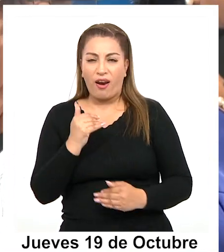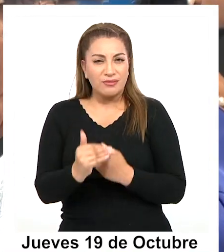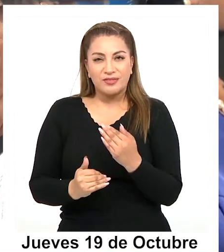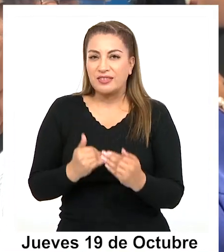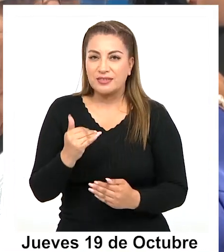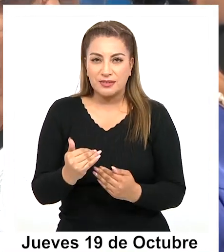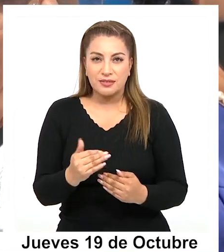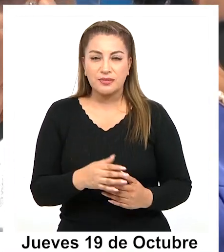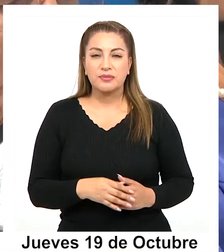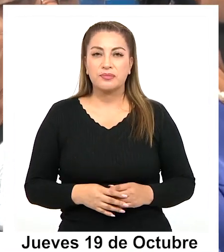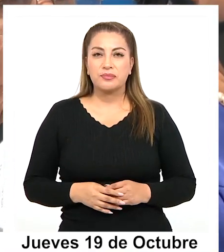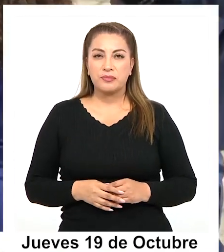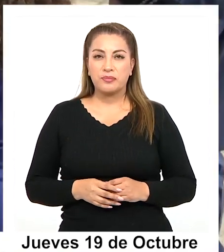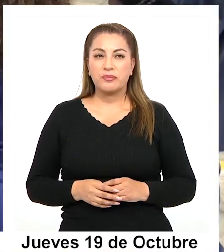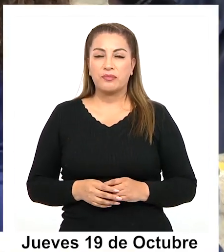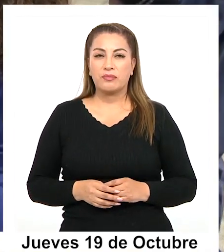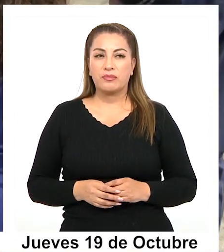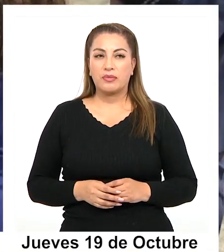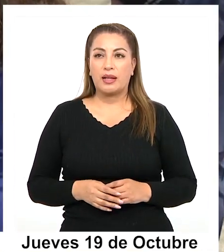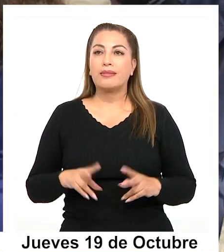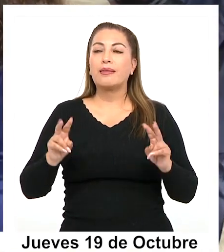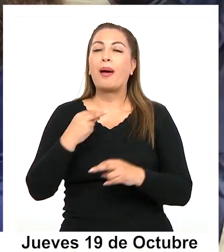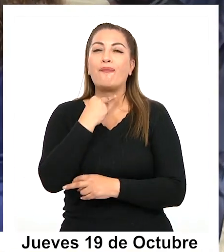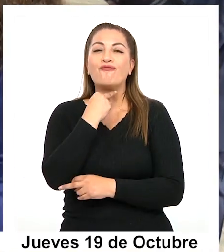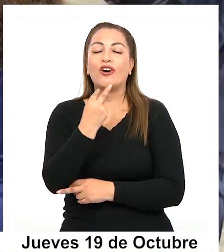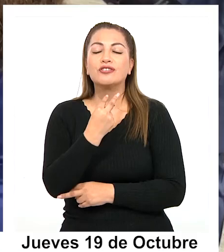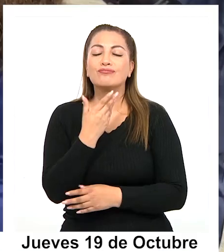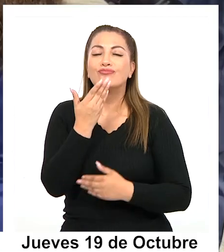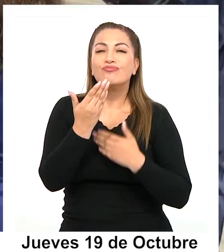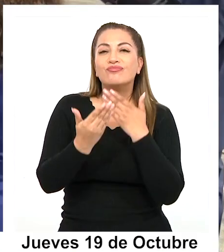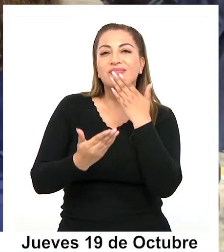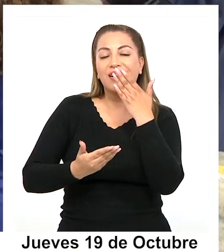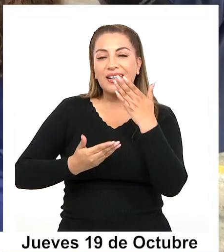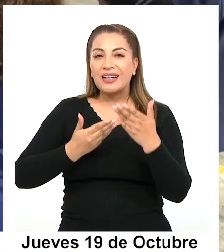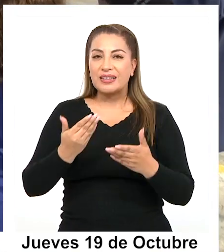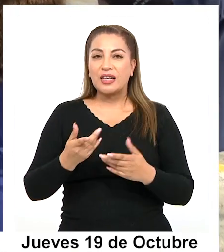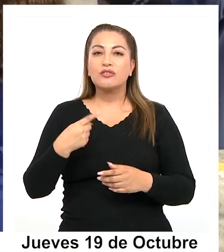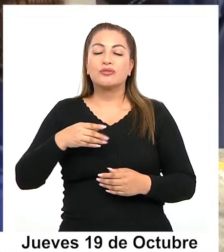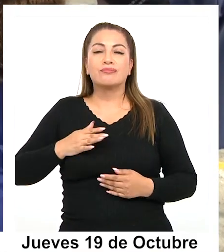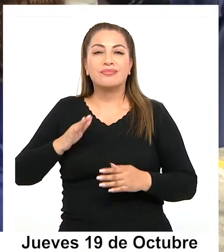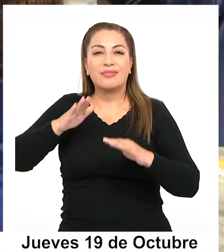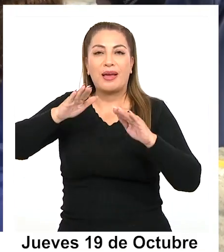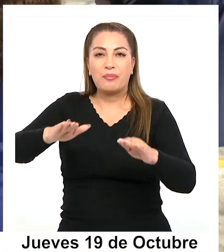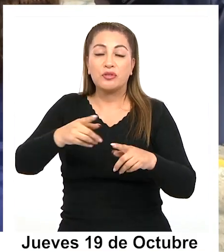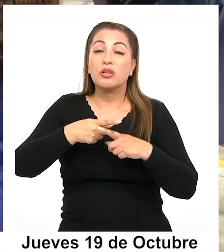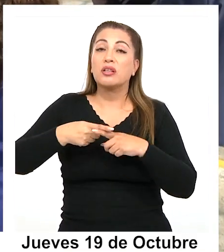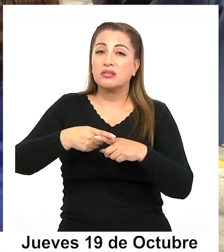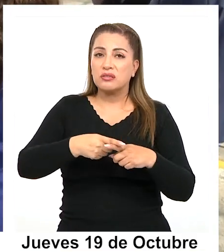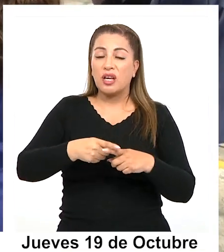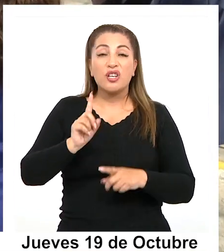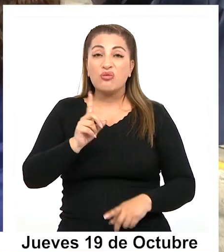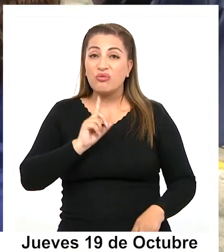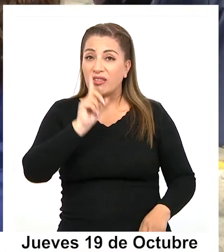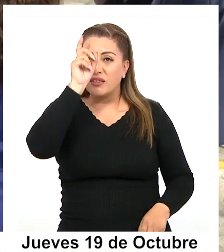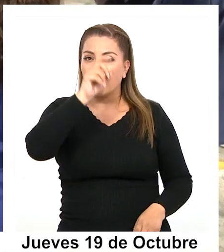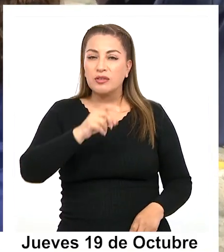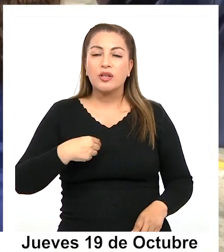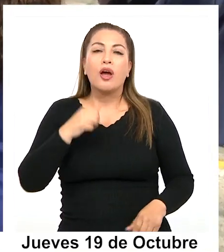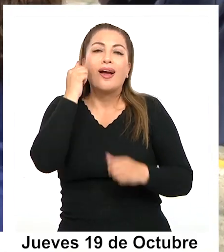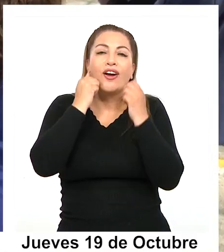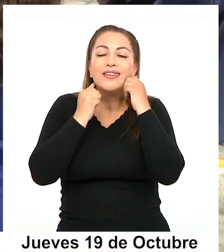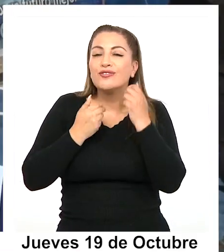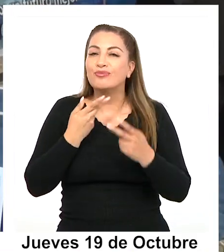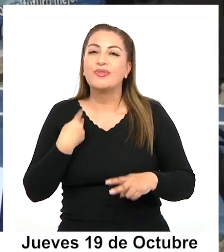nosotros, las voces, ¿verdad? Por eso que somos un aporte a la sociedad. Y no nos cuesta, porque lo hacemos con mucho